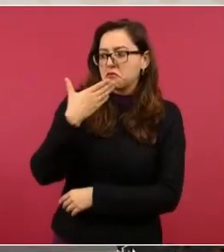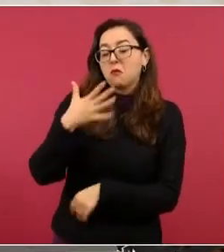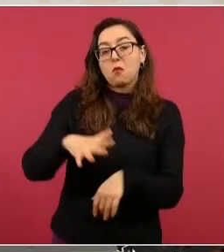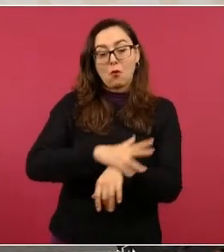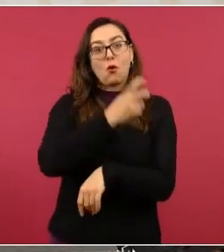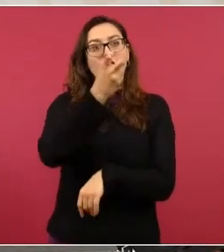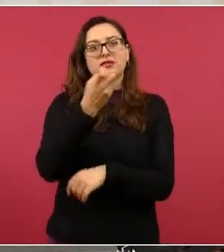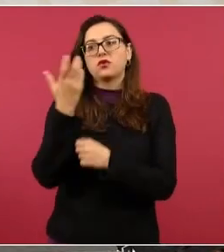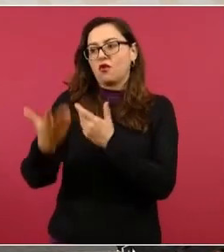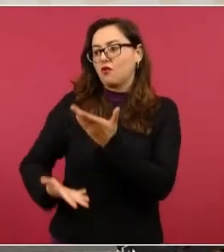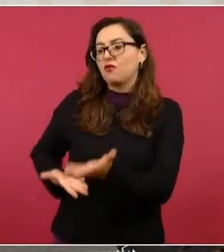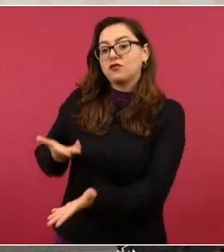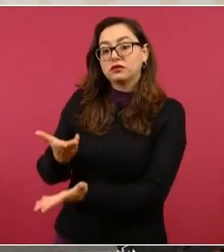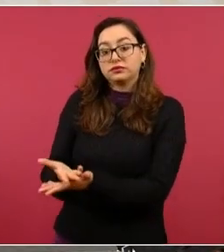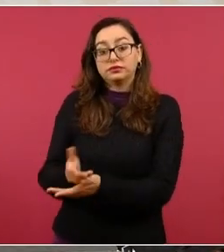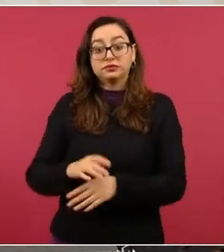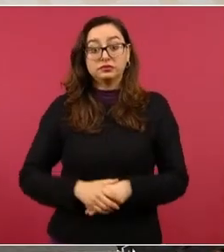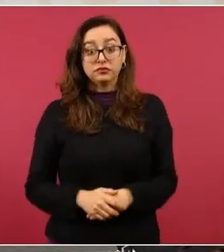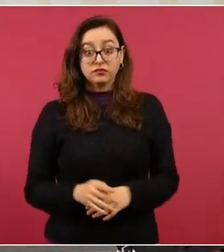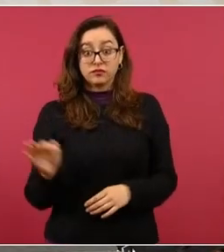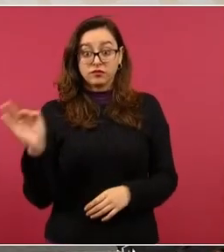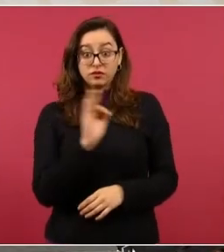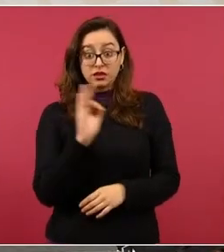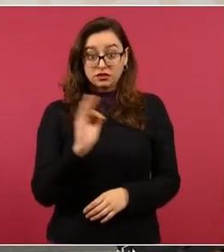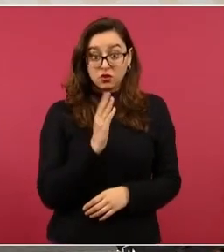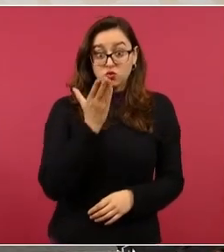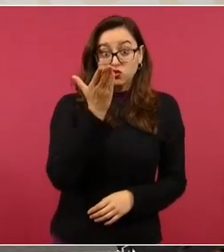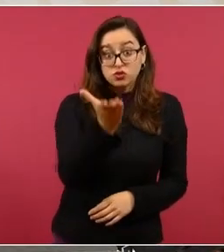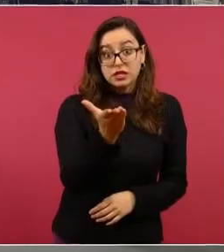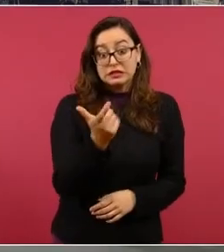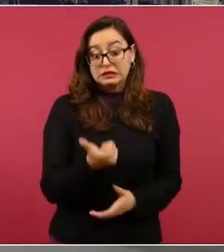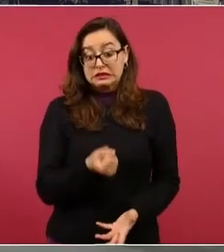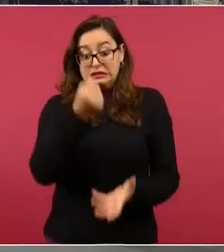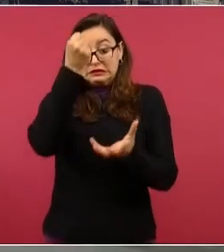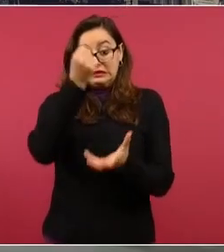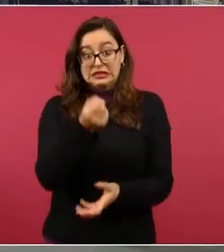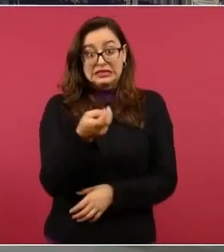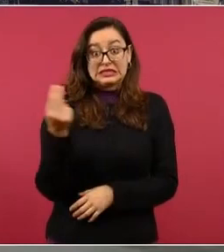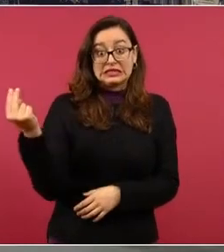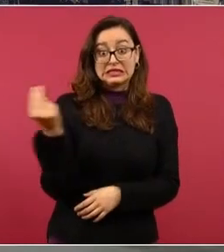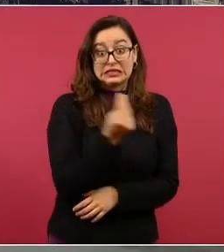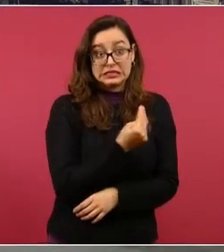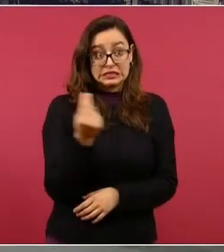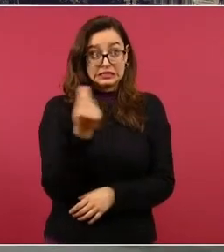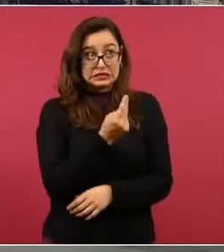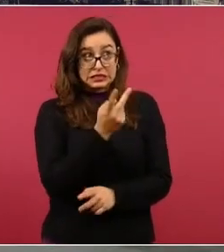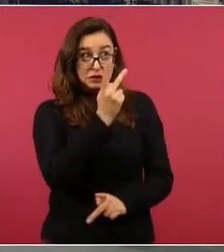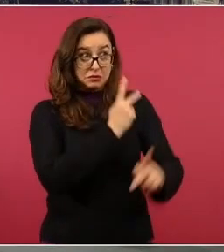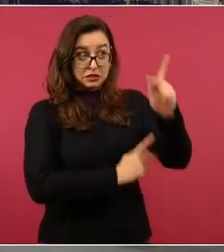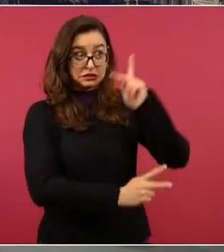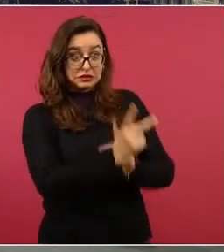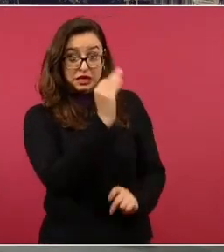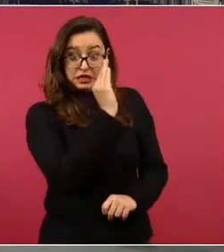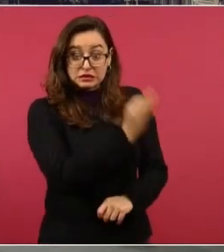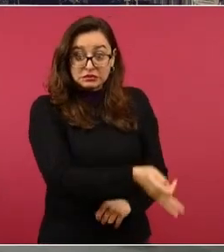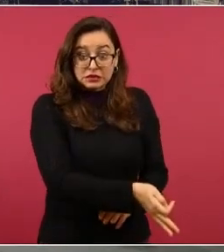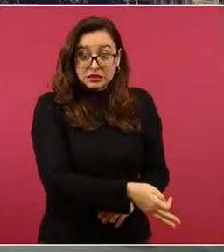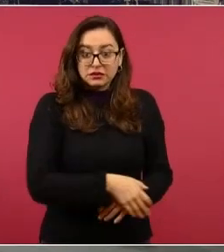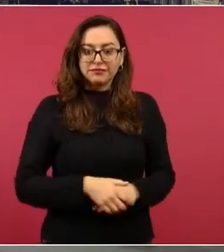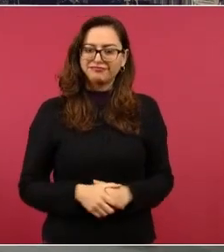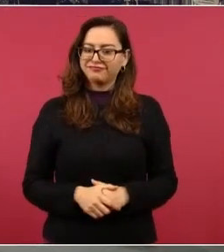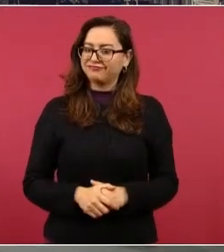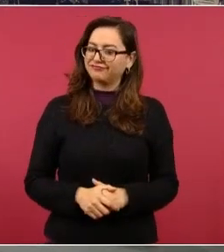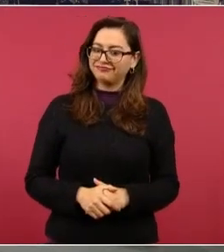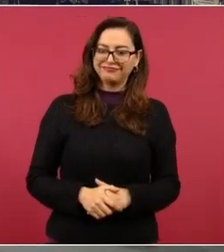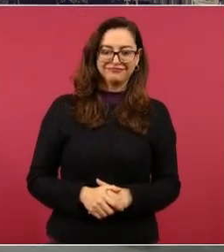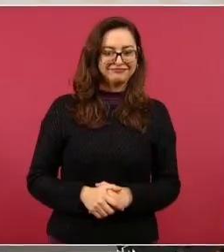han pensado en llegar a usar ese crédito por 50 mil millones de dólares. No, no, hay